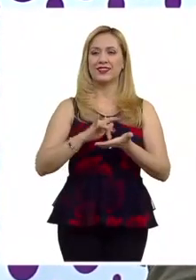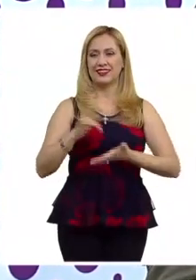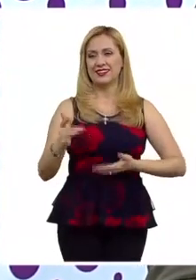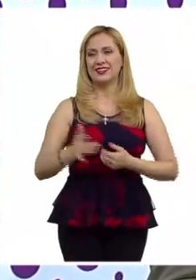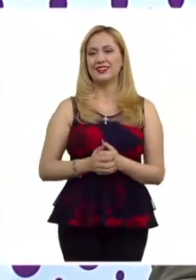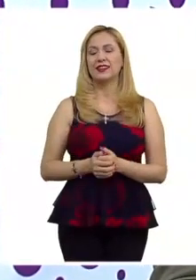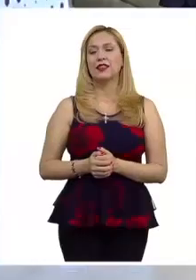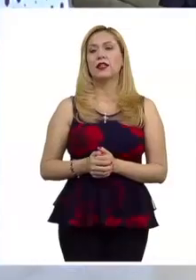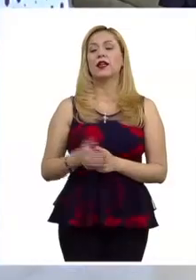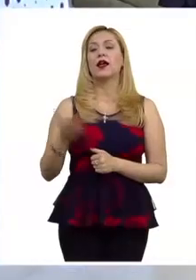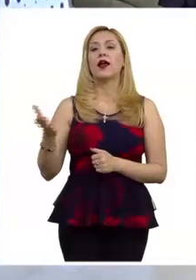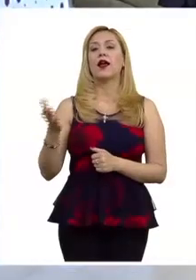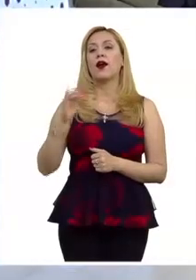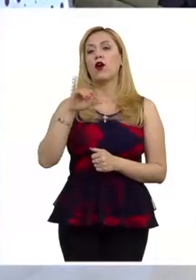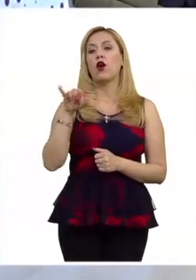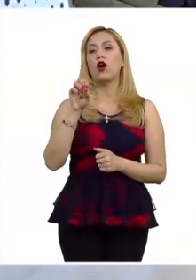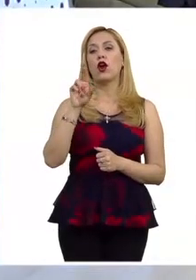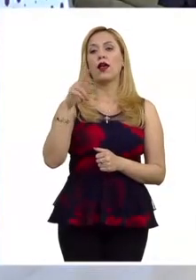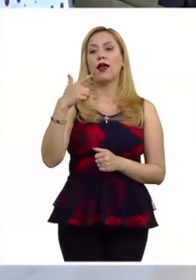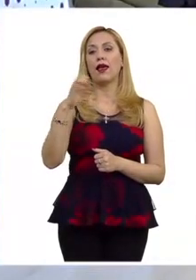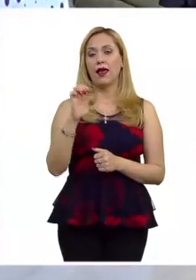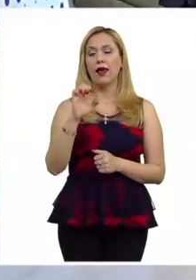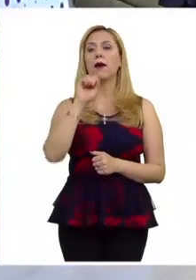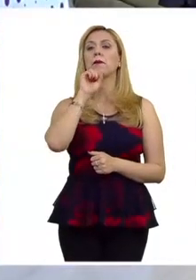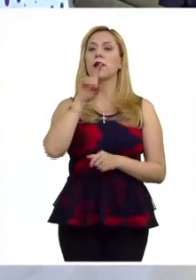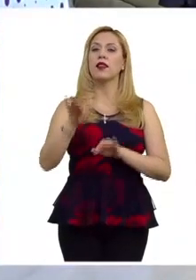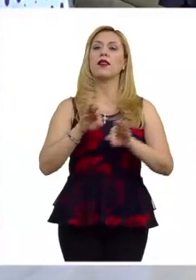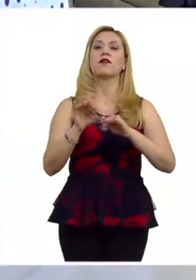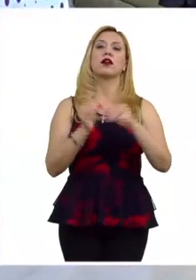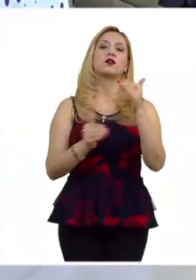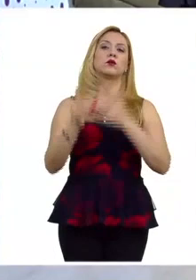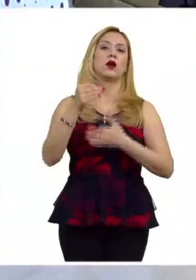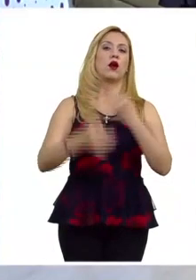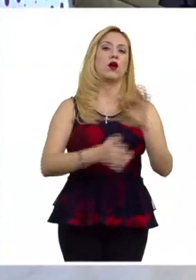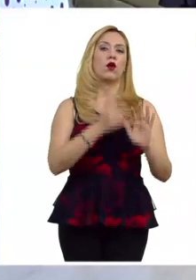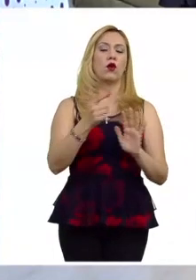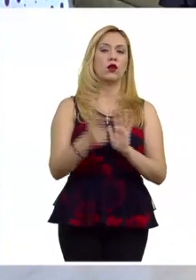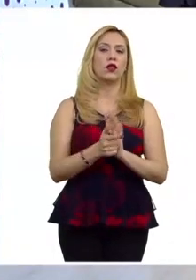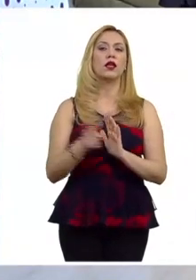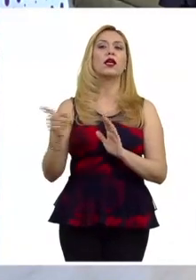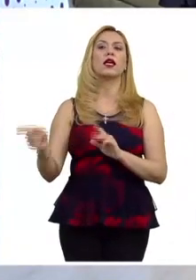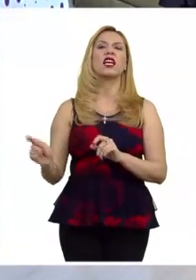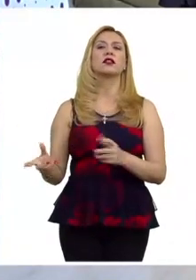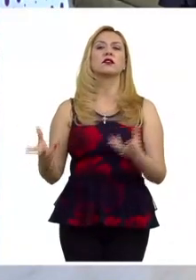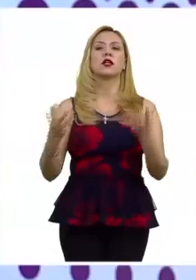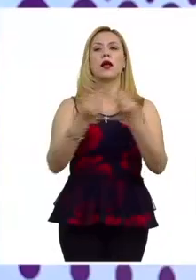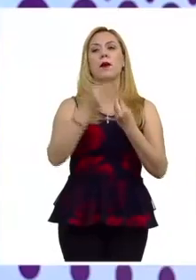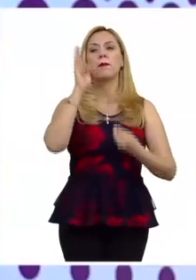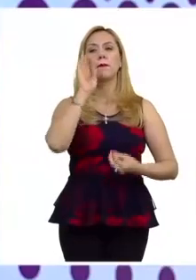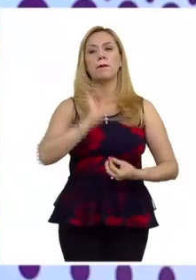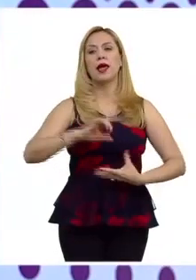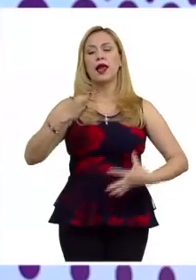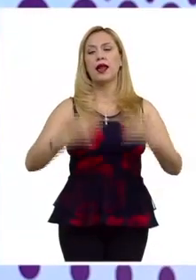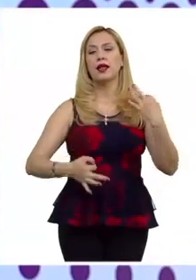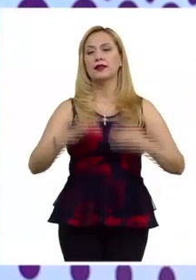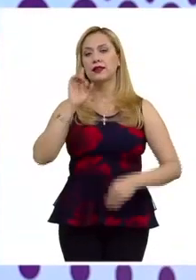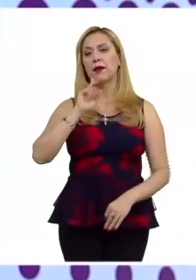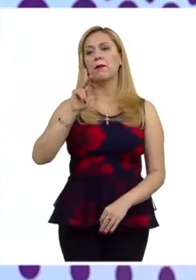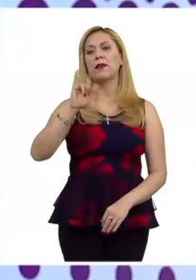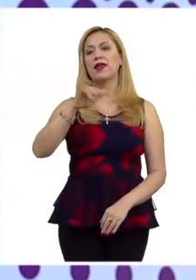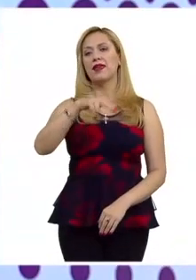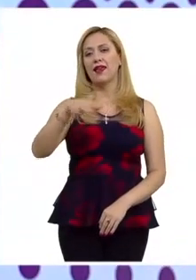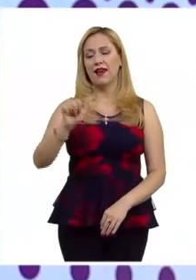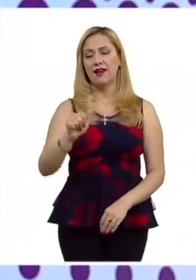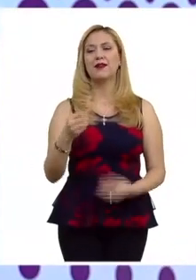Jorge Calderón Gamboa, también secretario de Estudio y Cuenta en la Suprema Corte de Justicia de la Nación, adscrito a la ponencia de la ministra Piña Hernández. Muchas gracias.